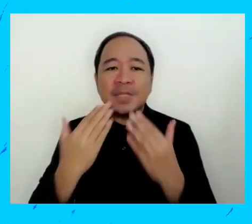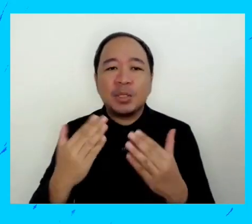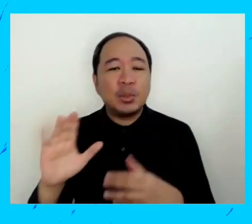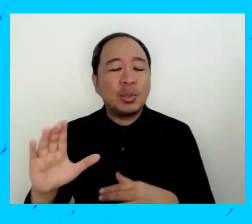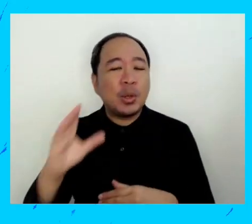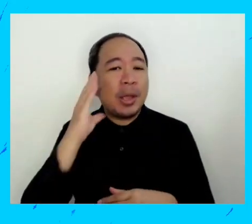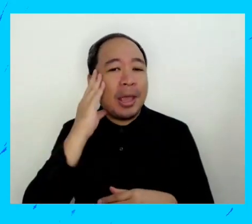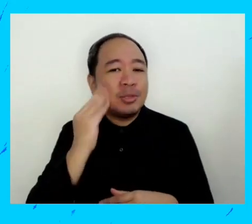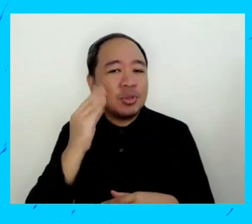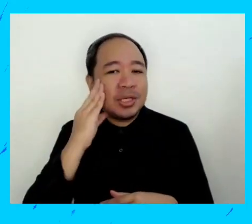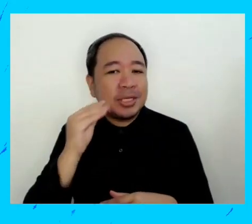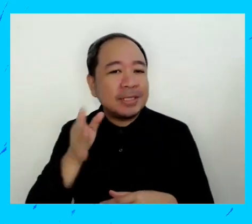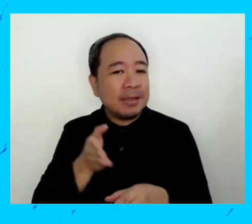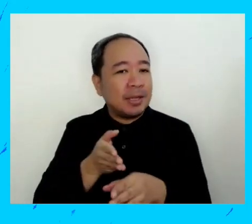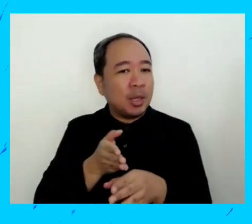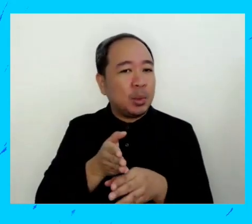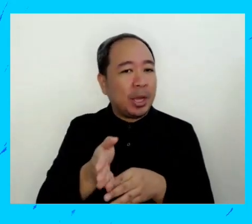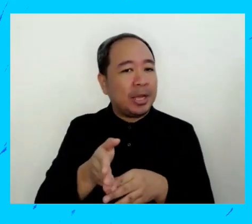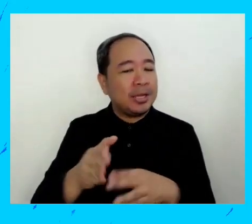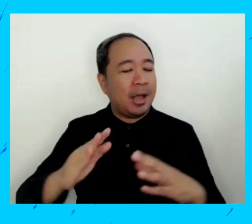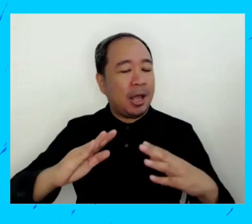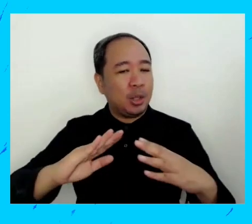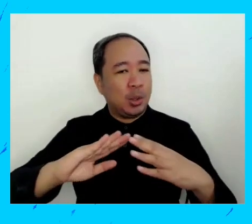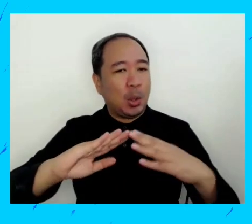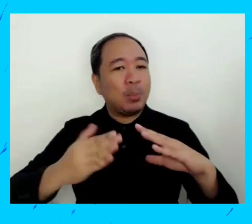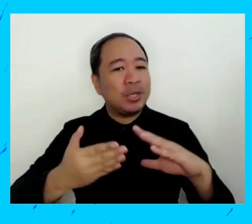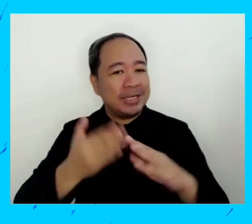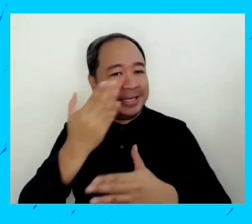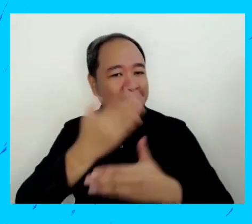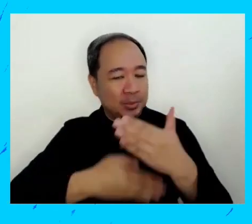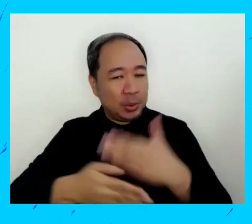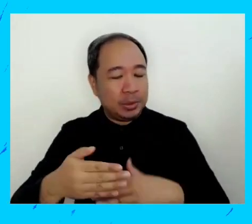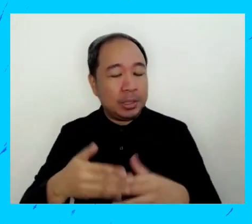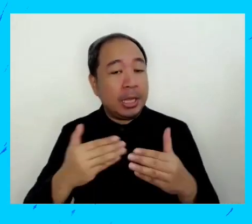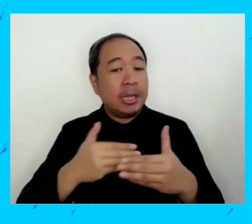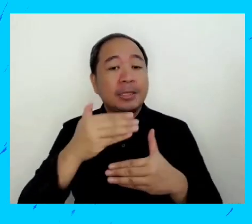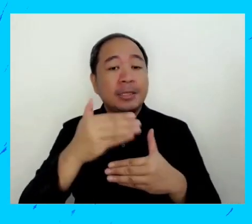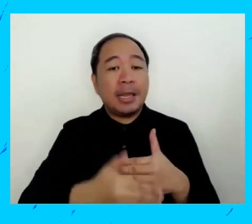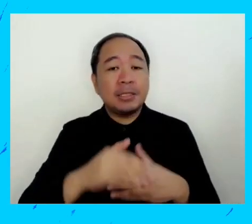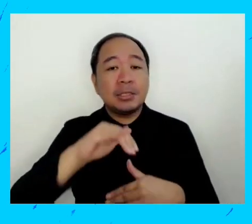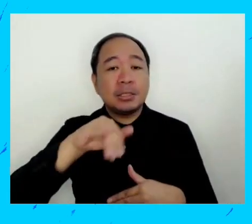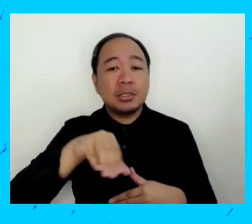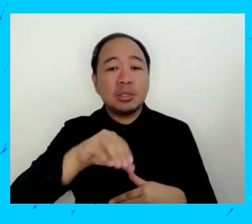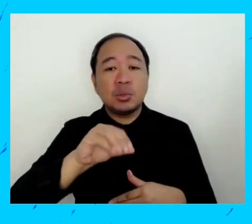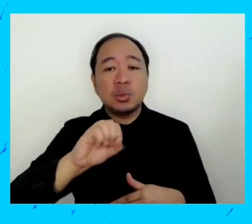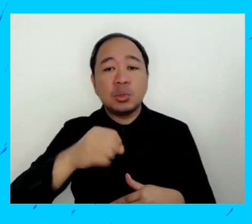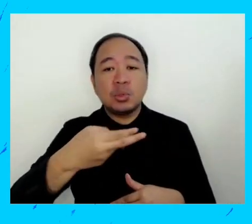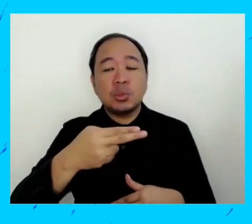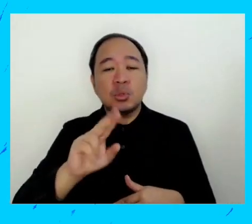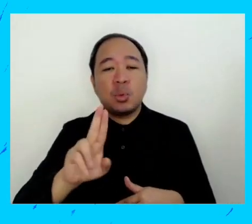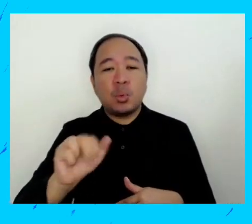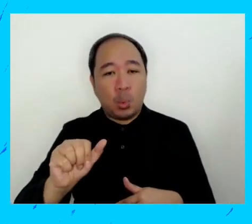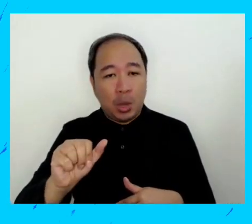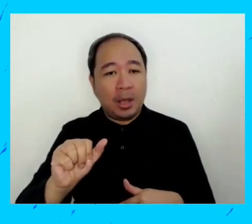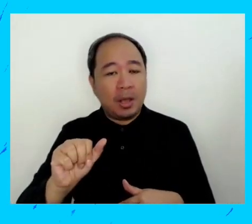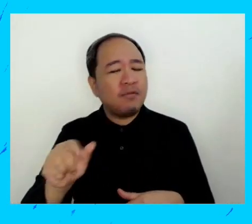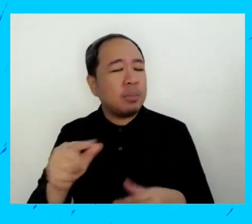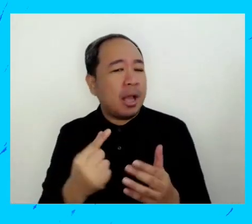muy importante ahora vamos